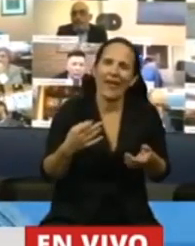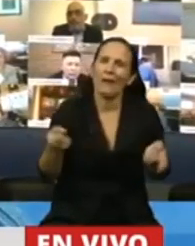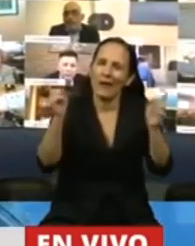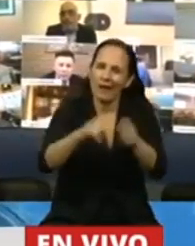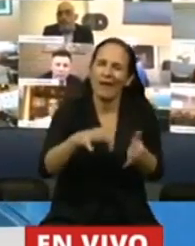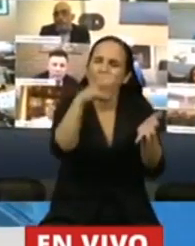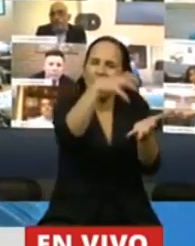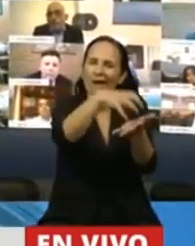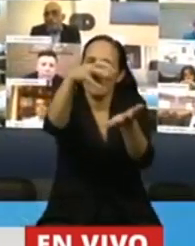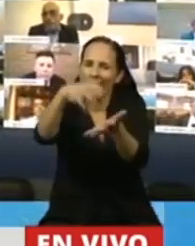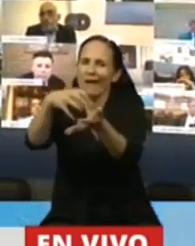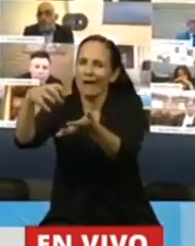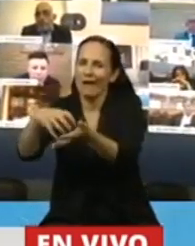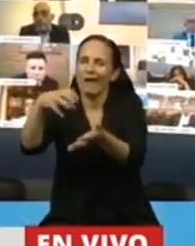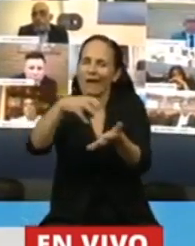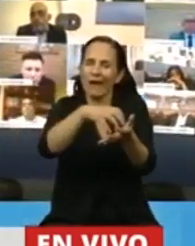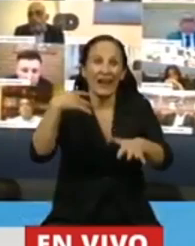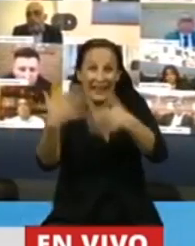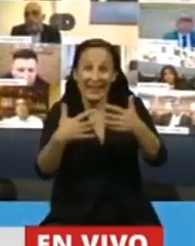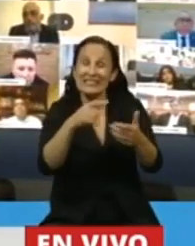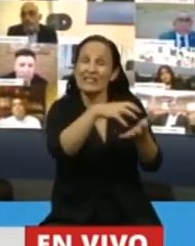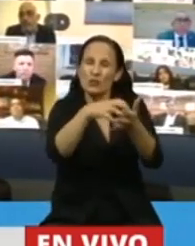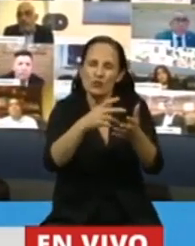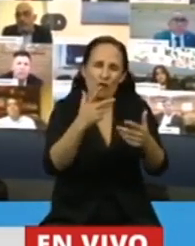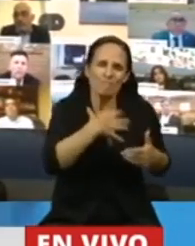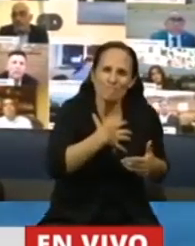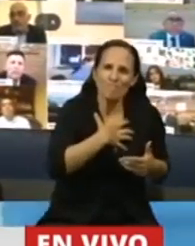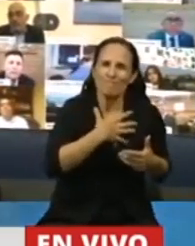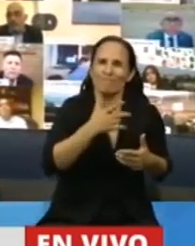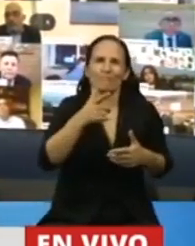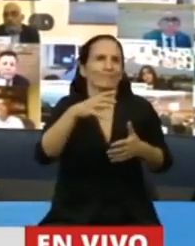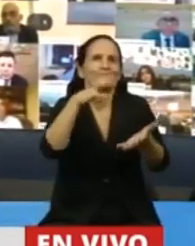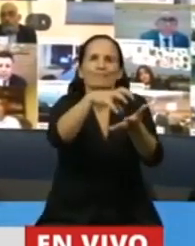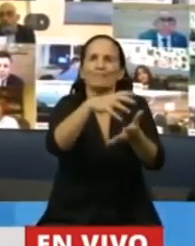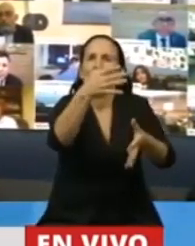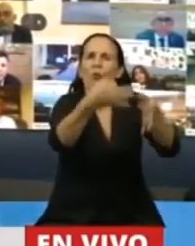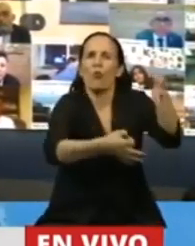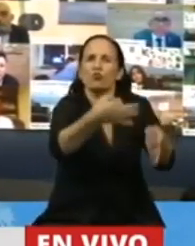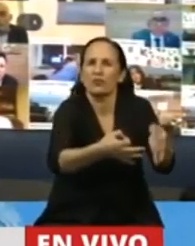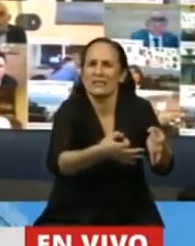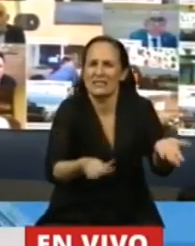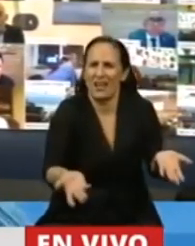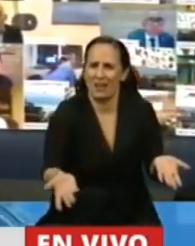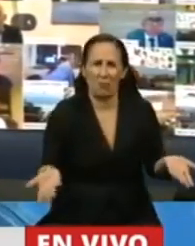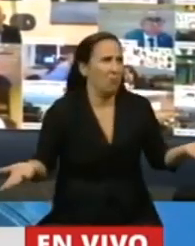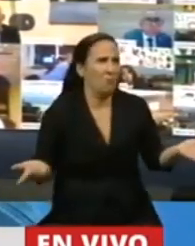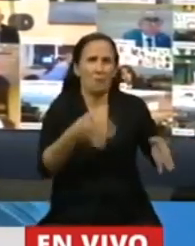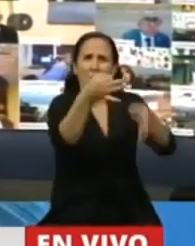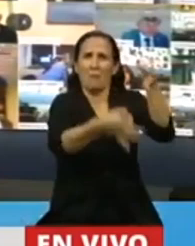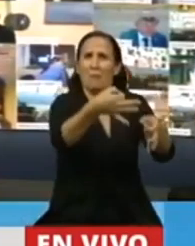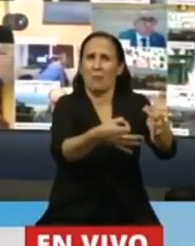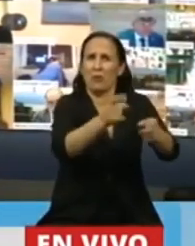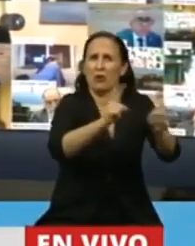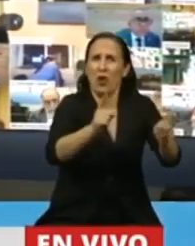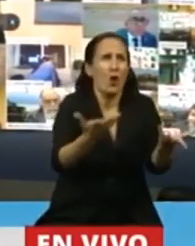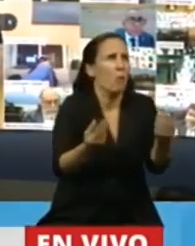el contrapeso de la crisis, que tengamos servicios de justicia. ¿Por qué no vamos a tener servicios de justicia